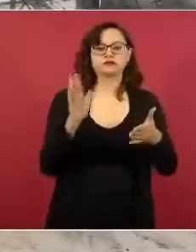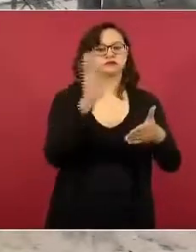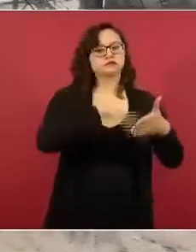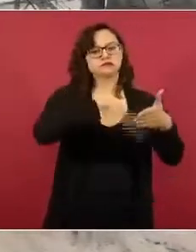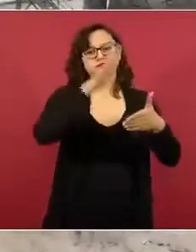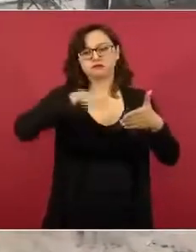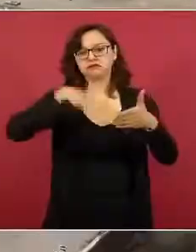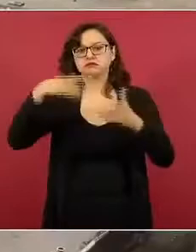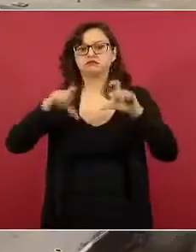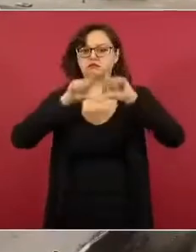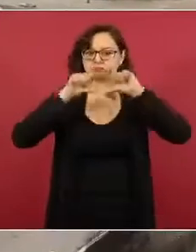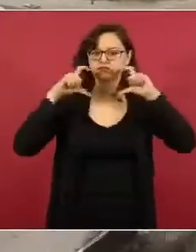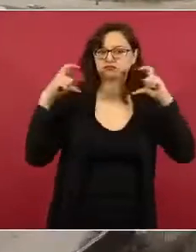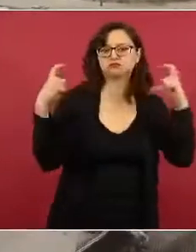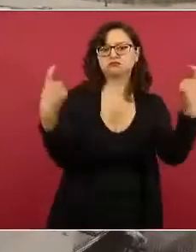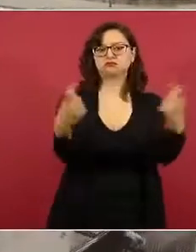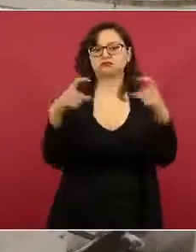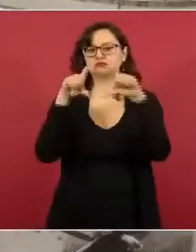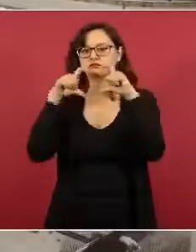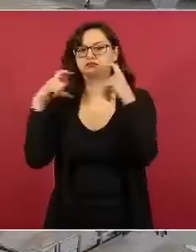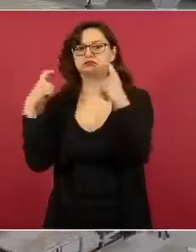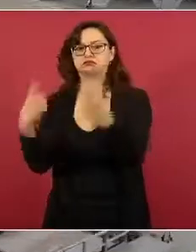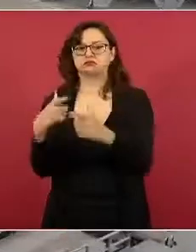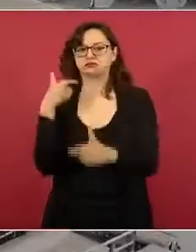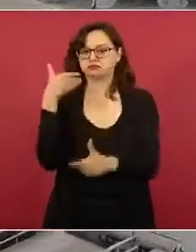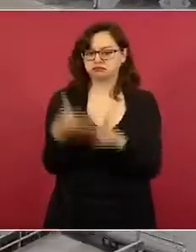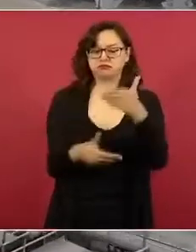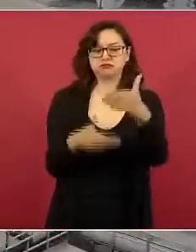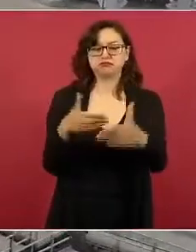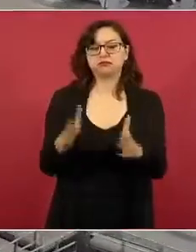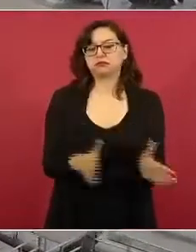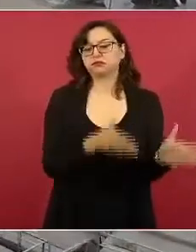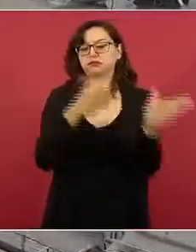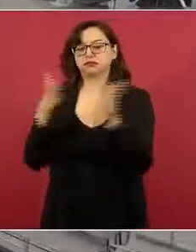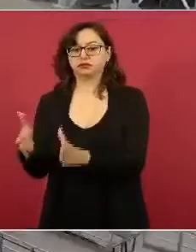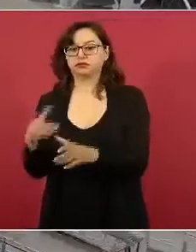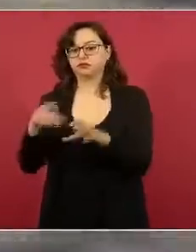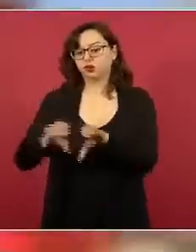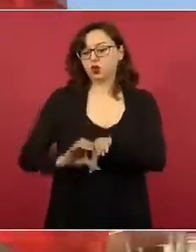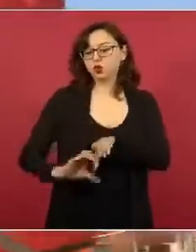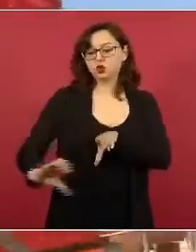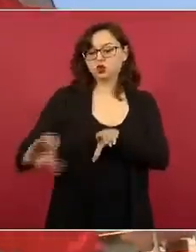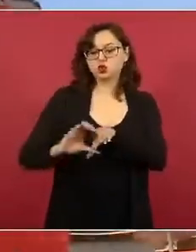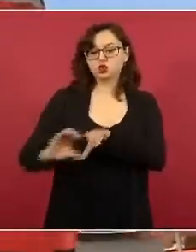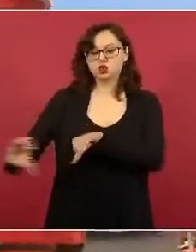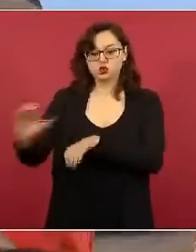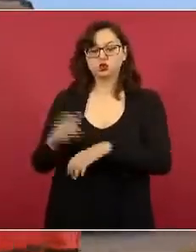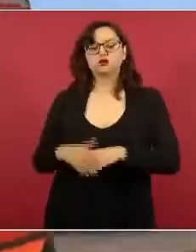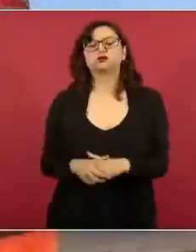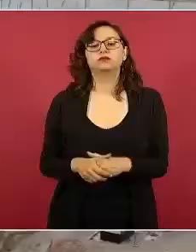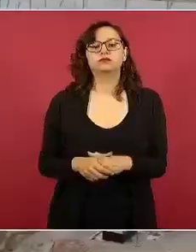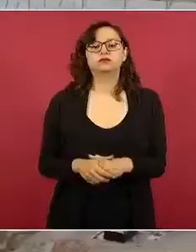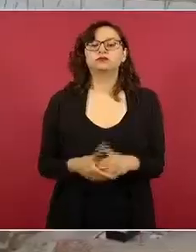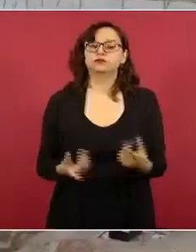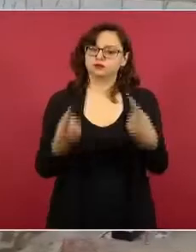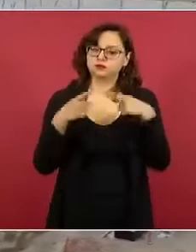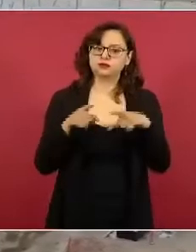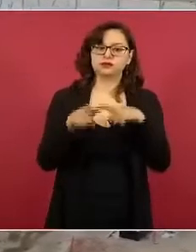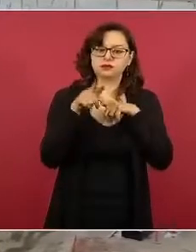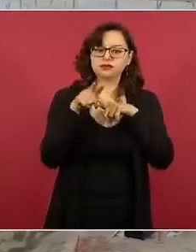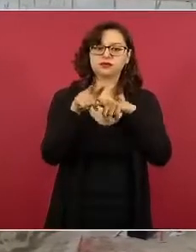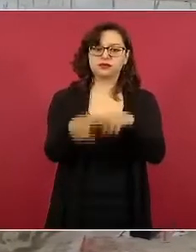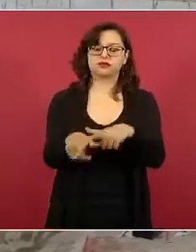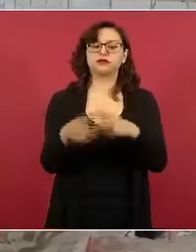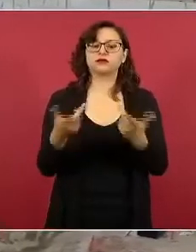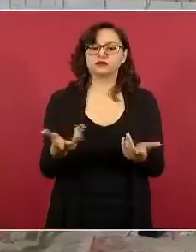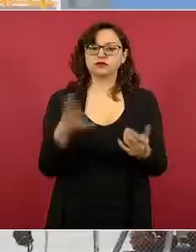verticales y esféricos y hay un avance significativo en la construcción de las mochetas para tubería. Se continúa la construcción de las áreas de efluentes